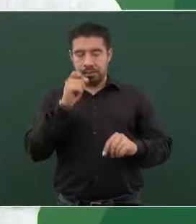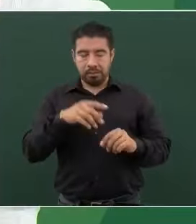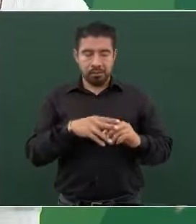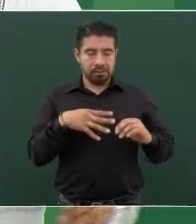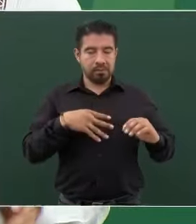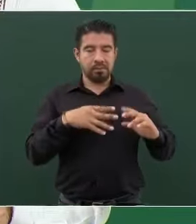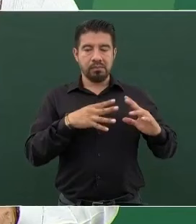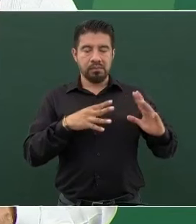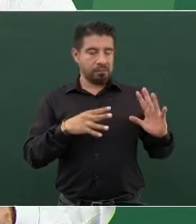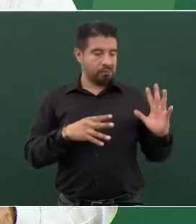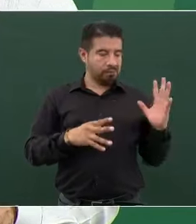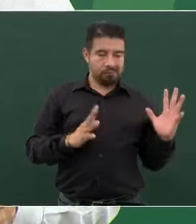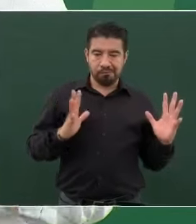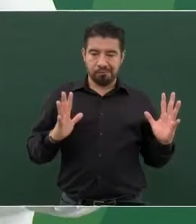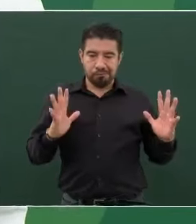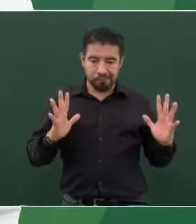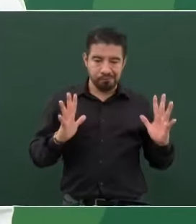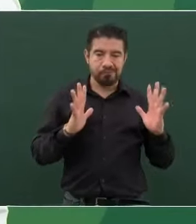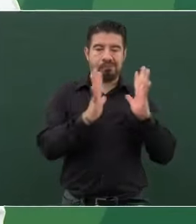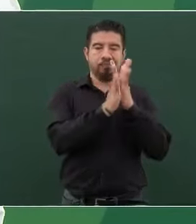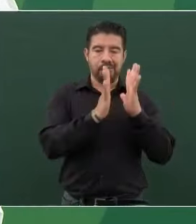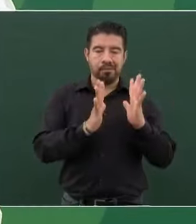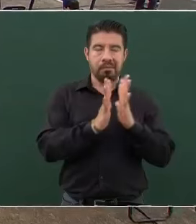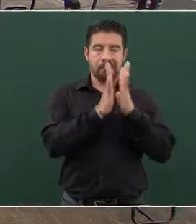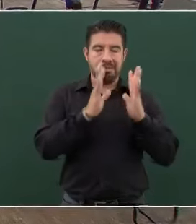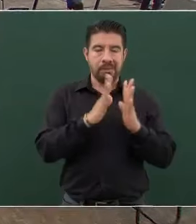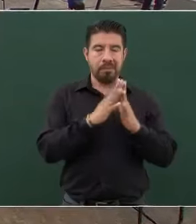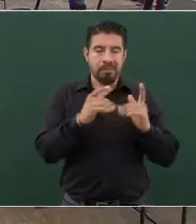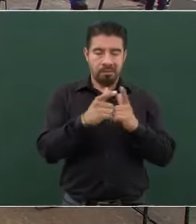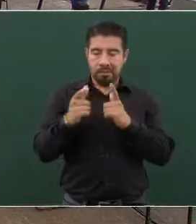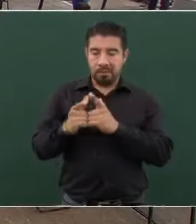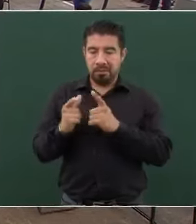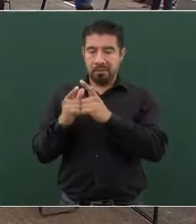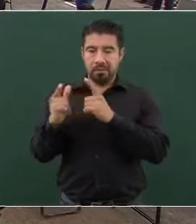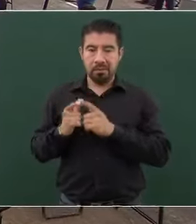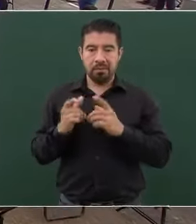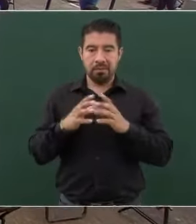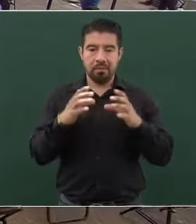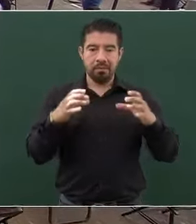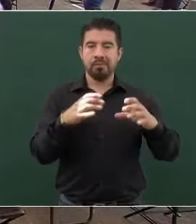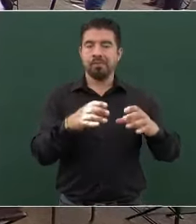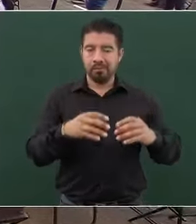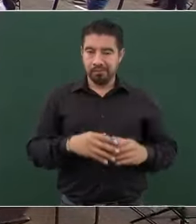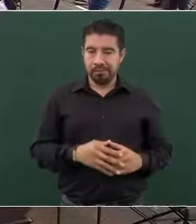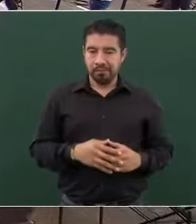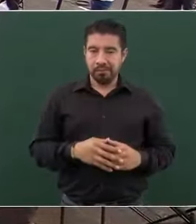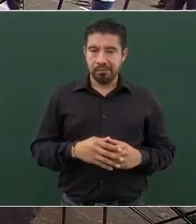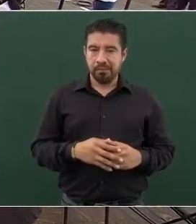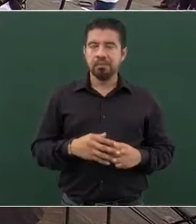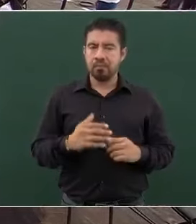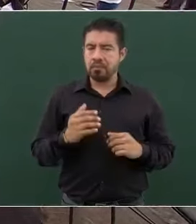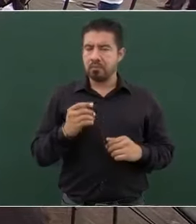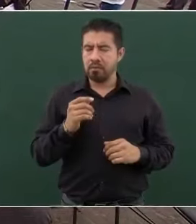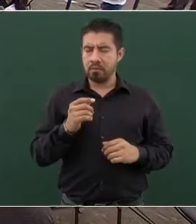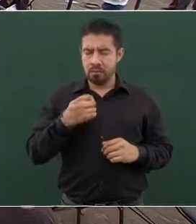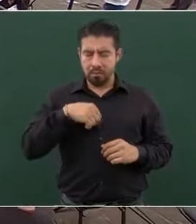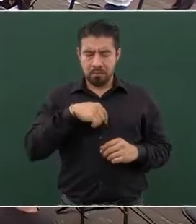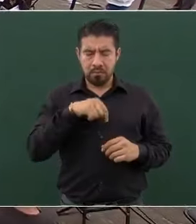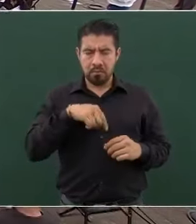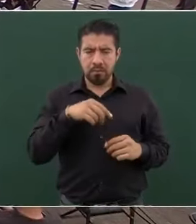grupos. Pero, si les parece, vamos viendo qué ha pasado